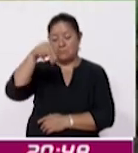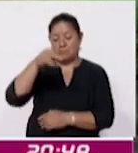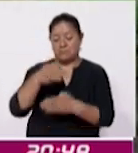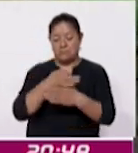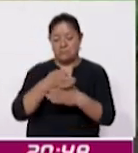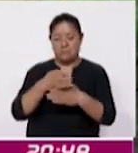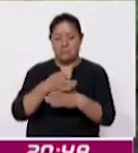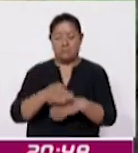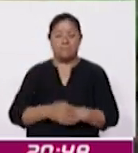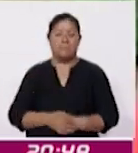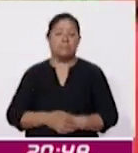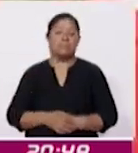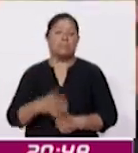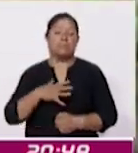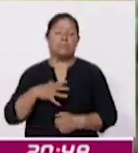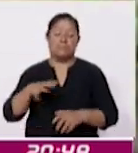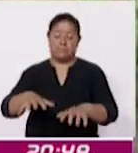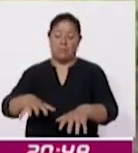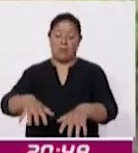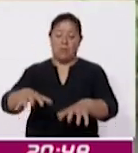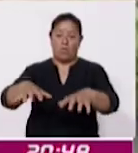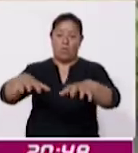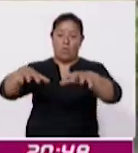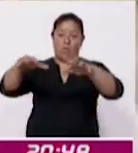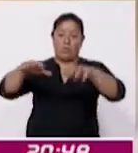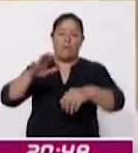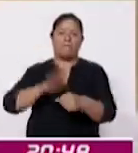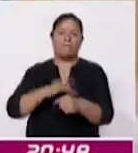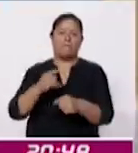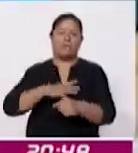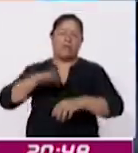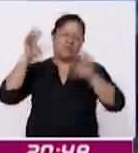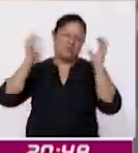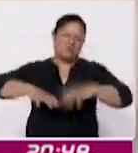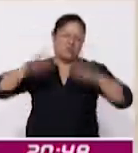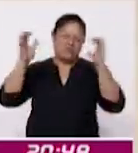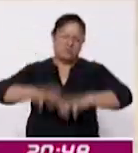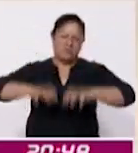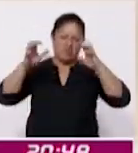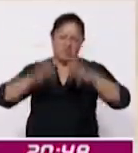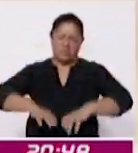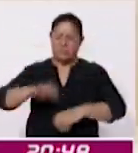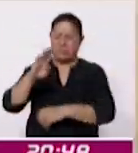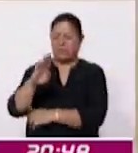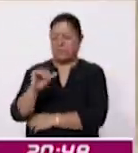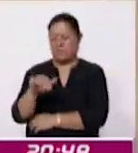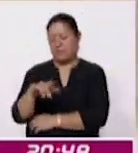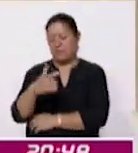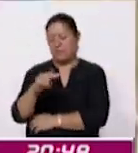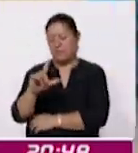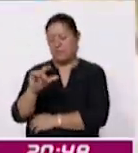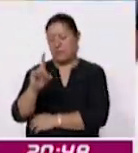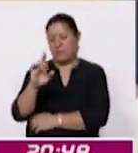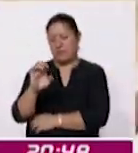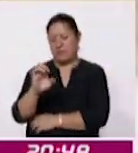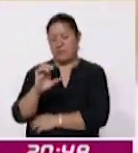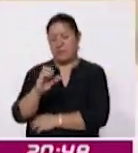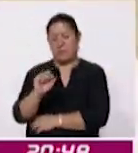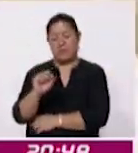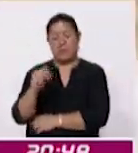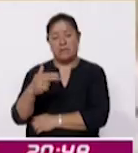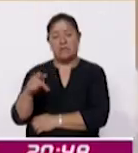Las inundaciones repentinas provocadas por las intensas lluvias en el oeste de Bangladesh han dejado ya 3 millones de personas